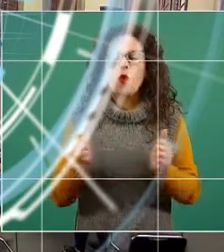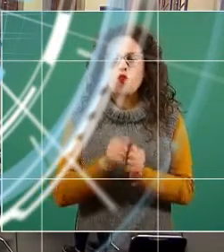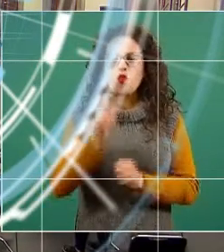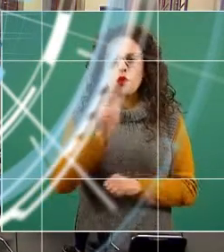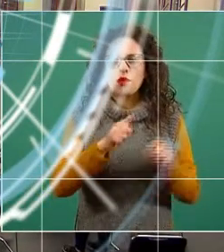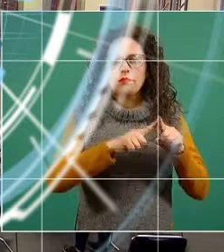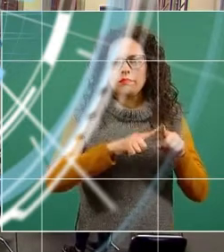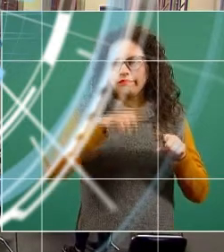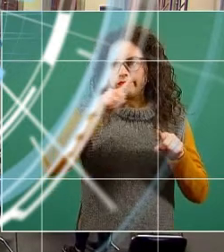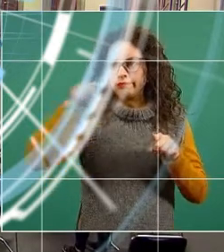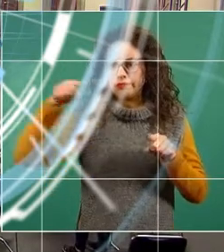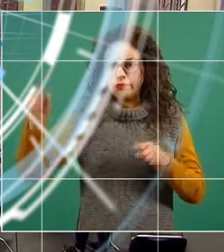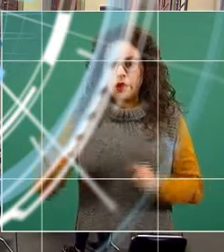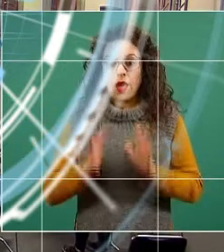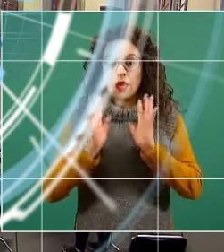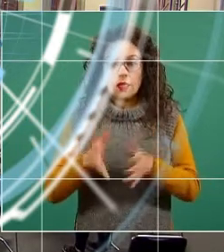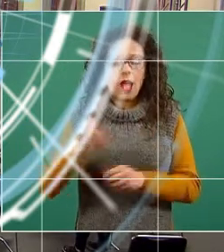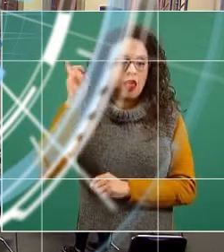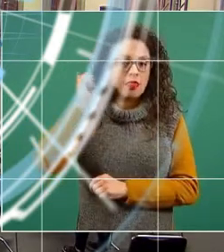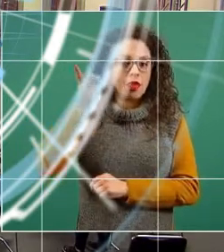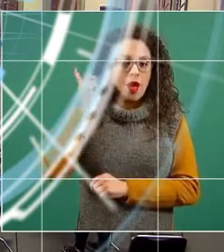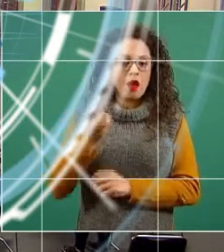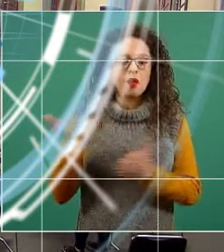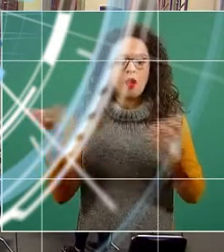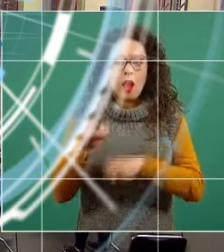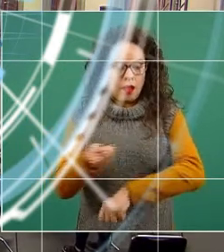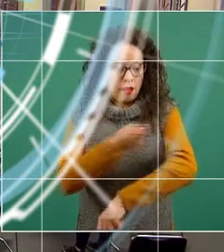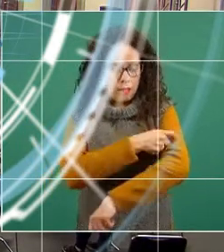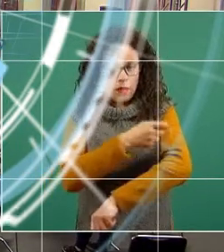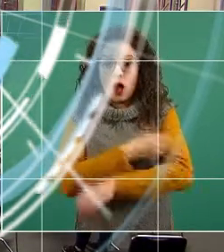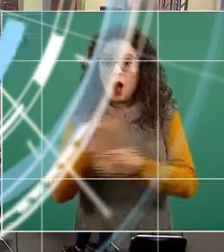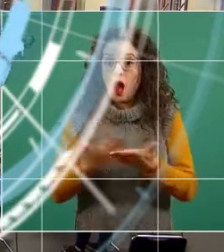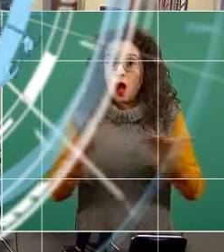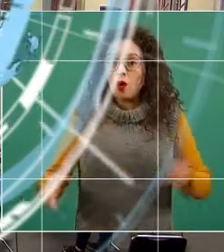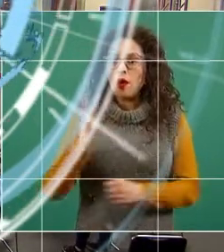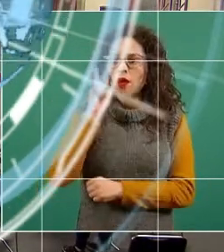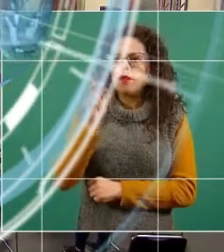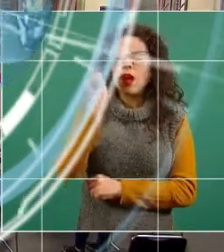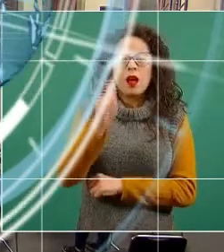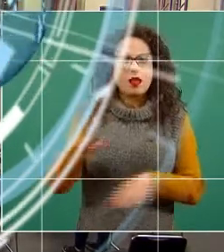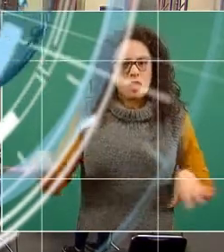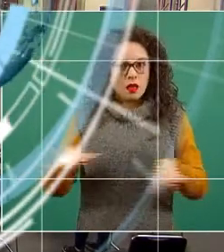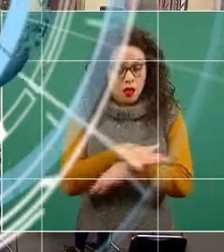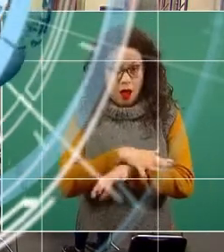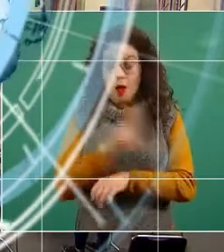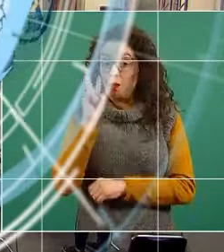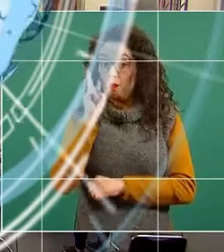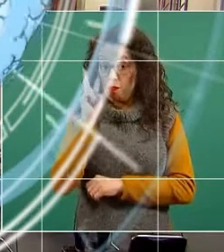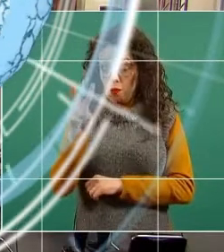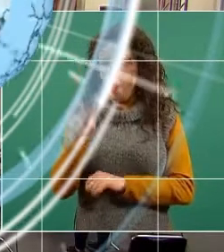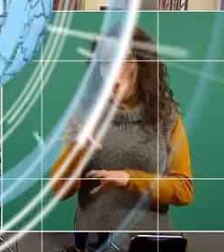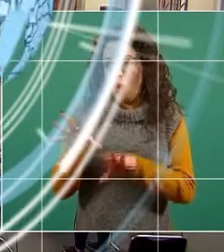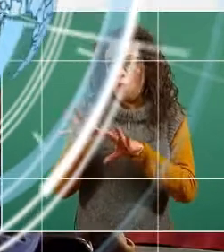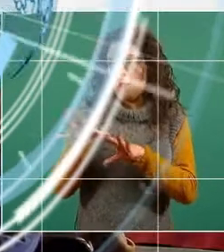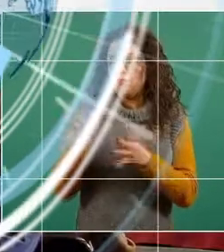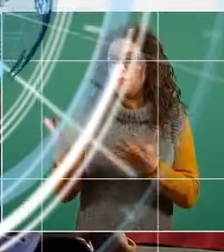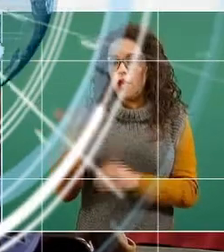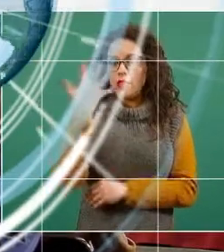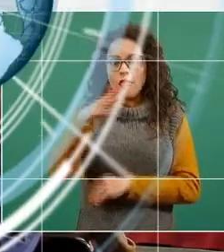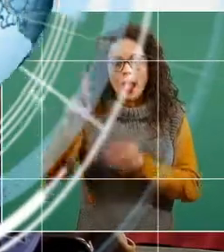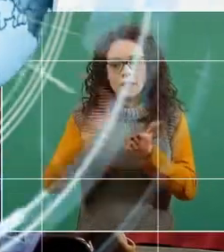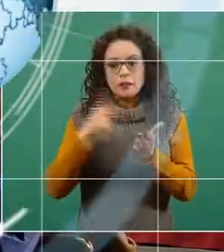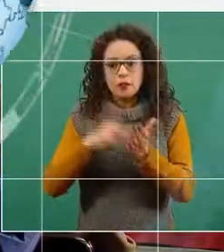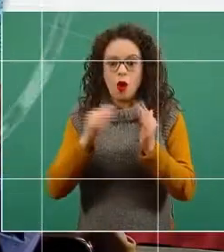vacunas aplicadas diariamente. Hoy vemos este cambio, parece muy notorio, un aumento de 10 veces